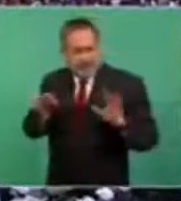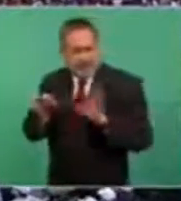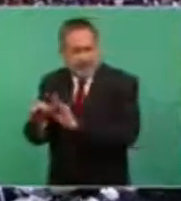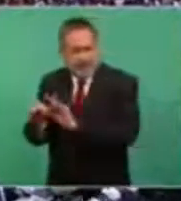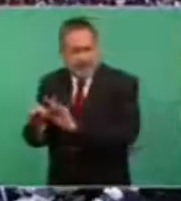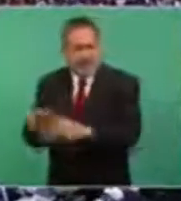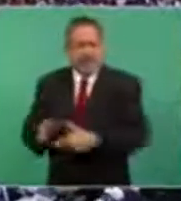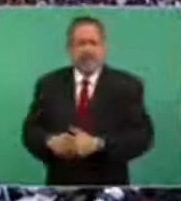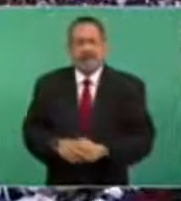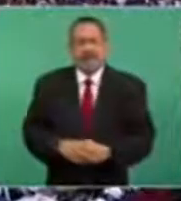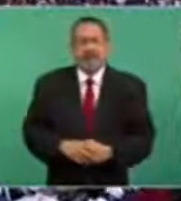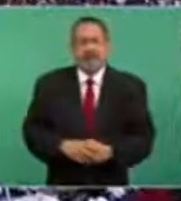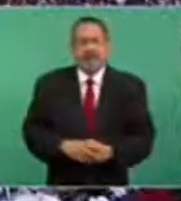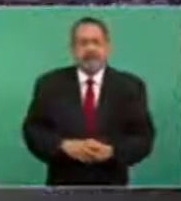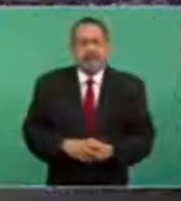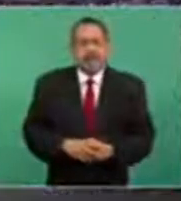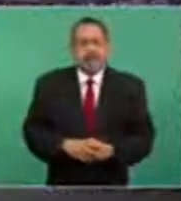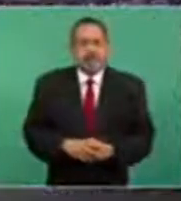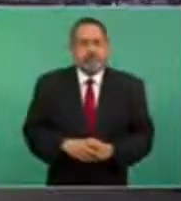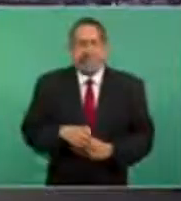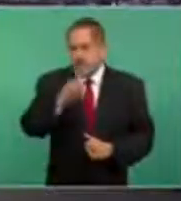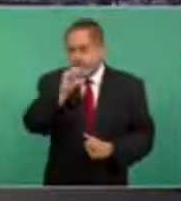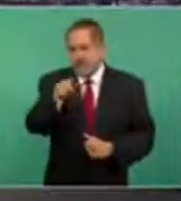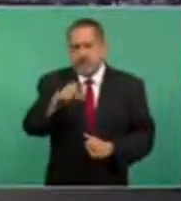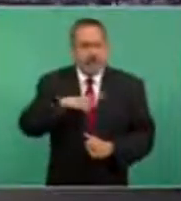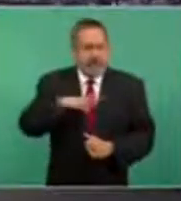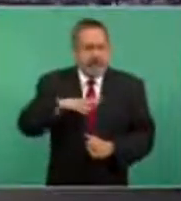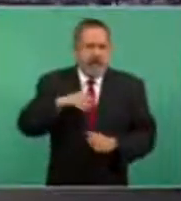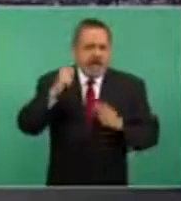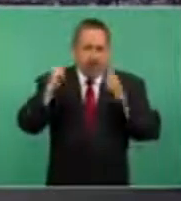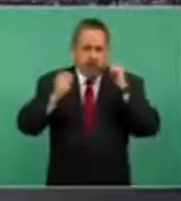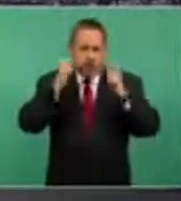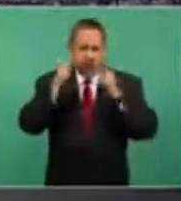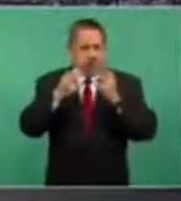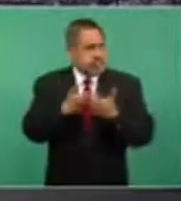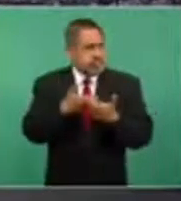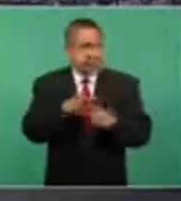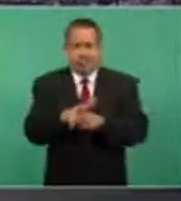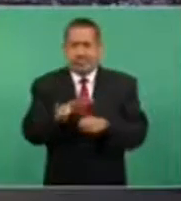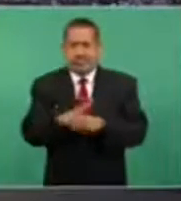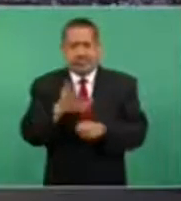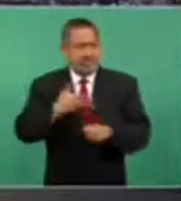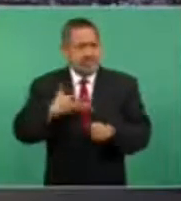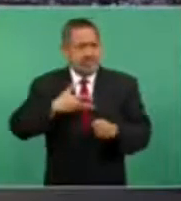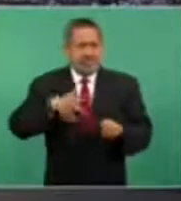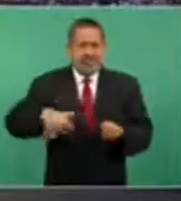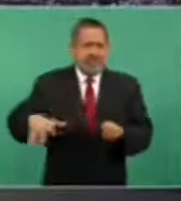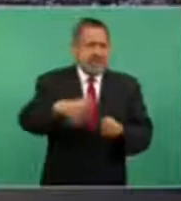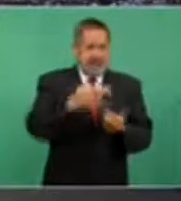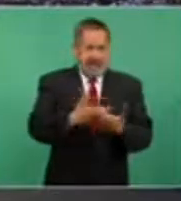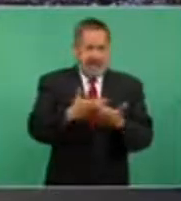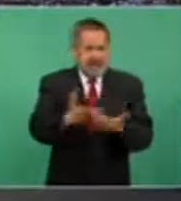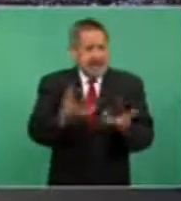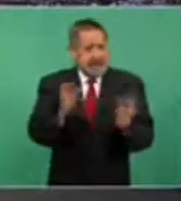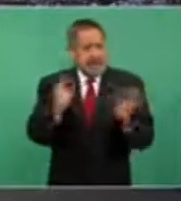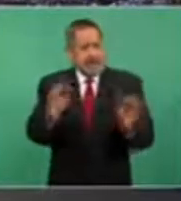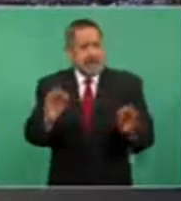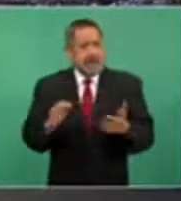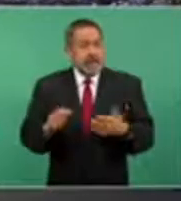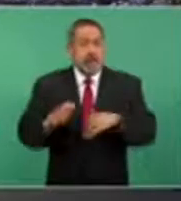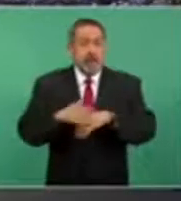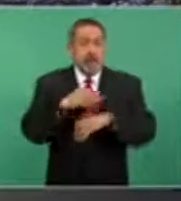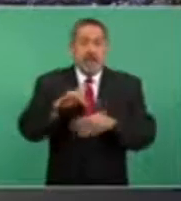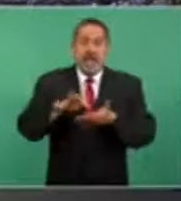Tenemos un potencial turístico cuantioso gracias a la